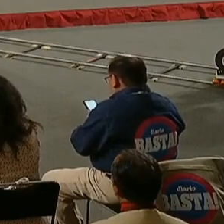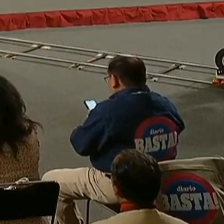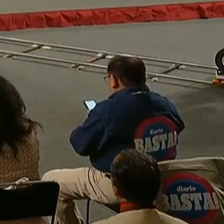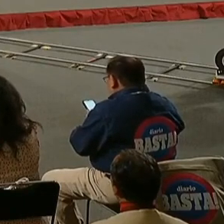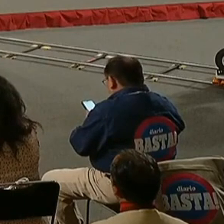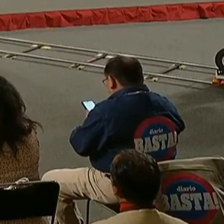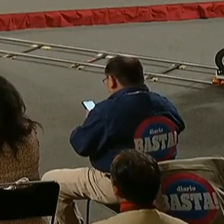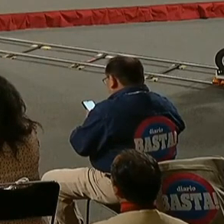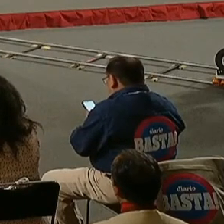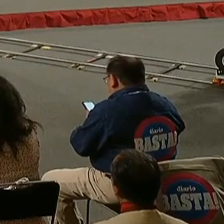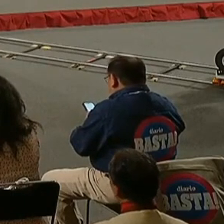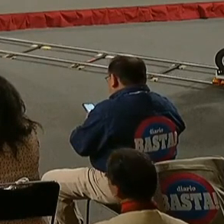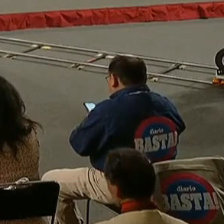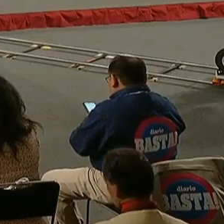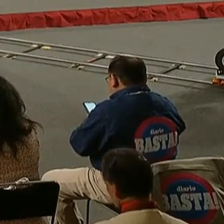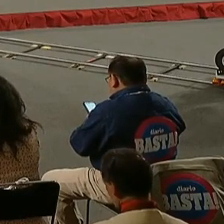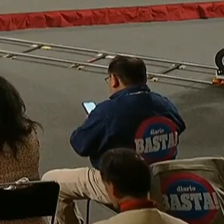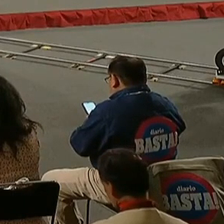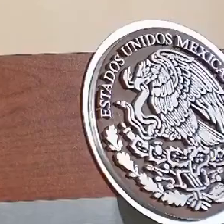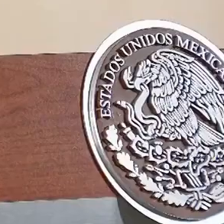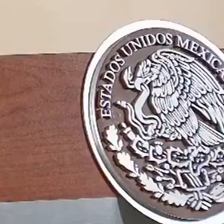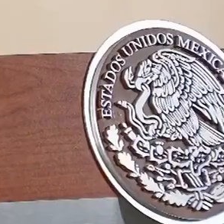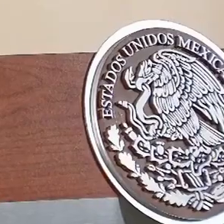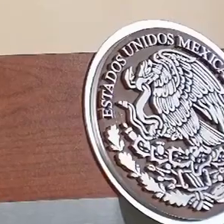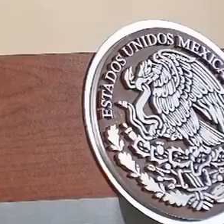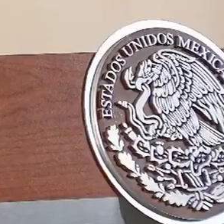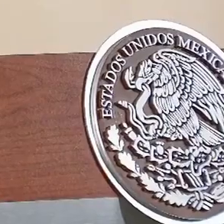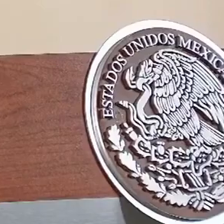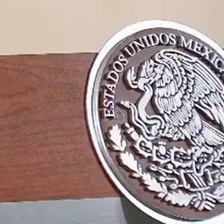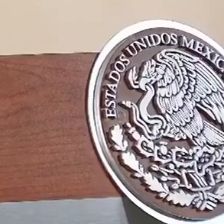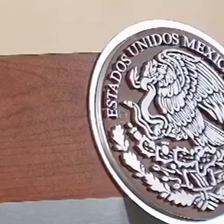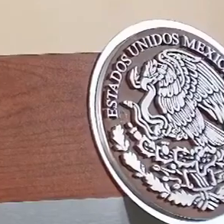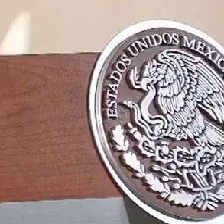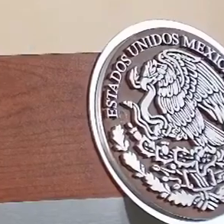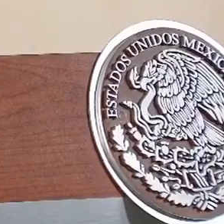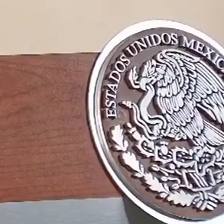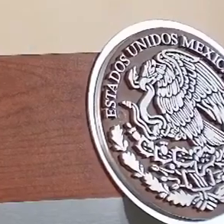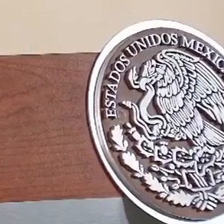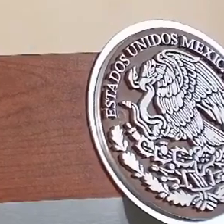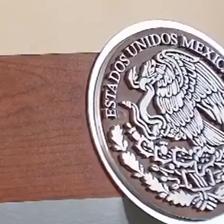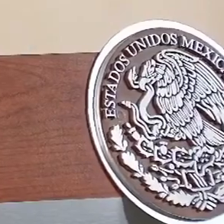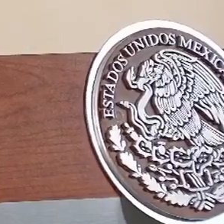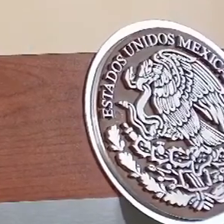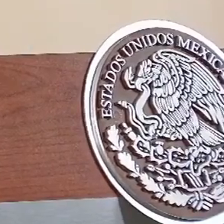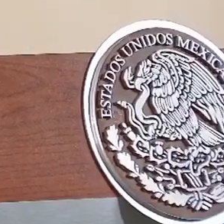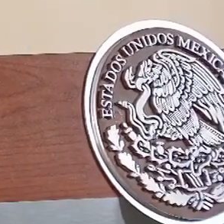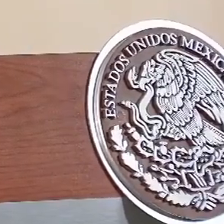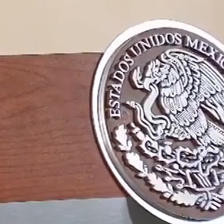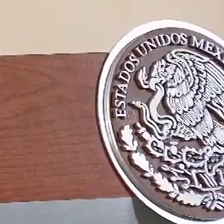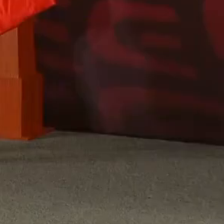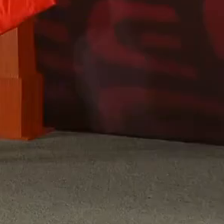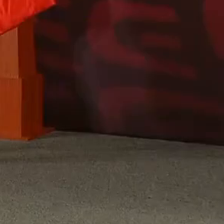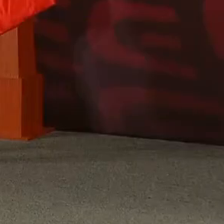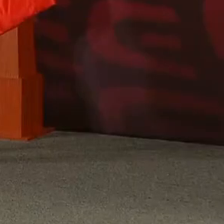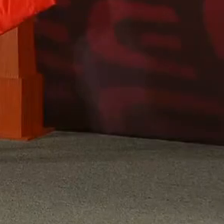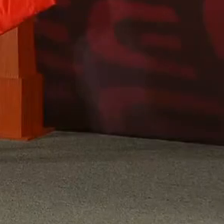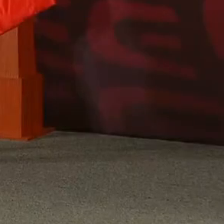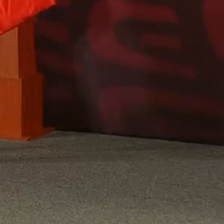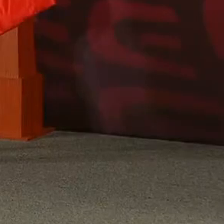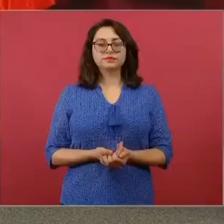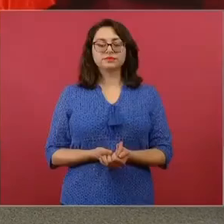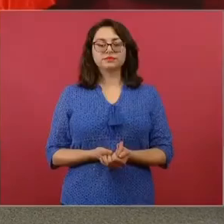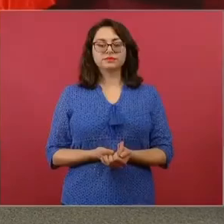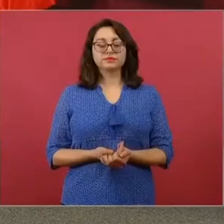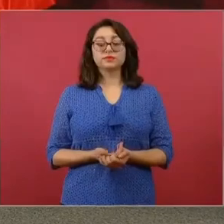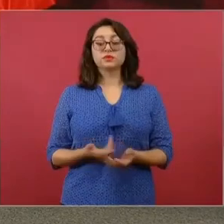influencia de este fabuloso proyecto. Señor Presidente, compañeras y compañeros, como dije en otras ocasiones, el Tren